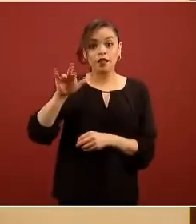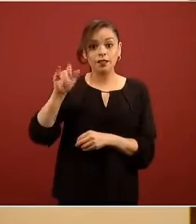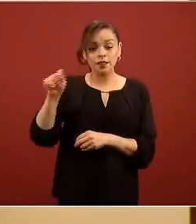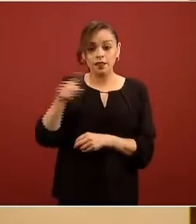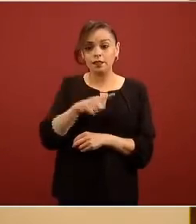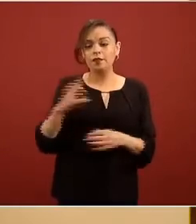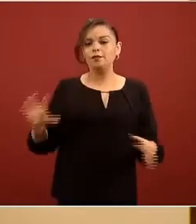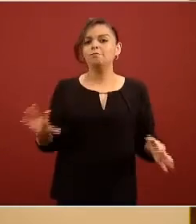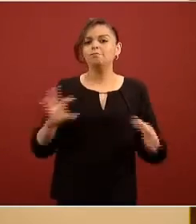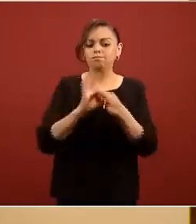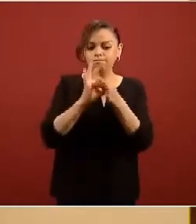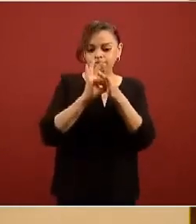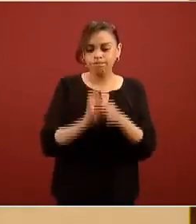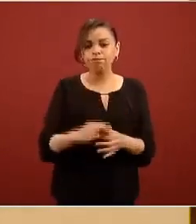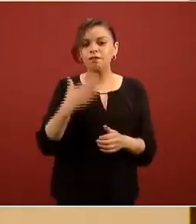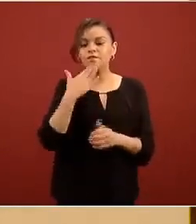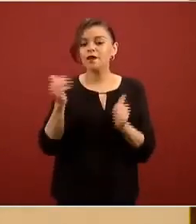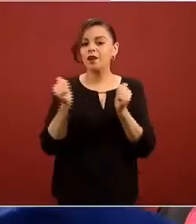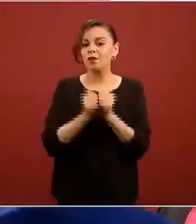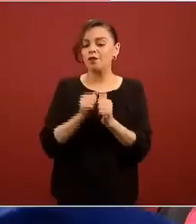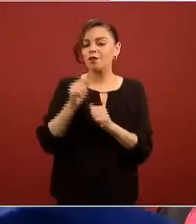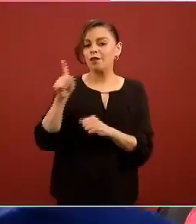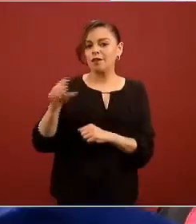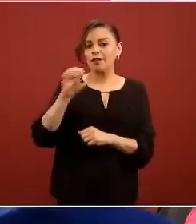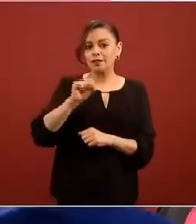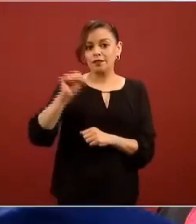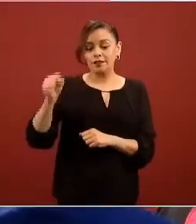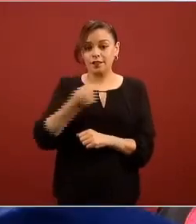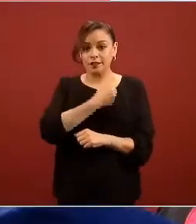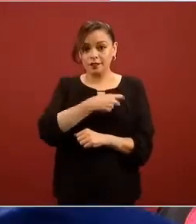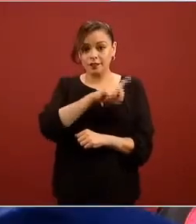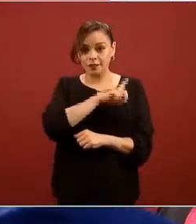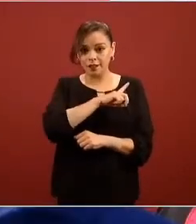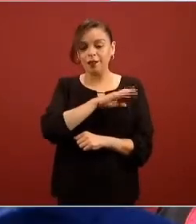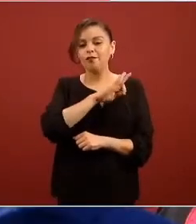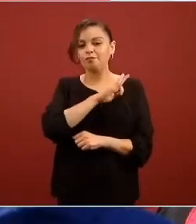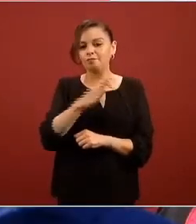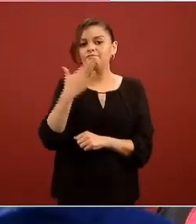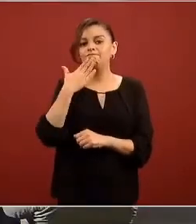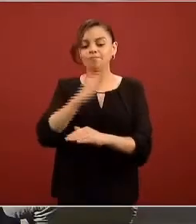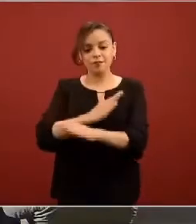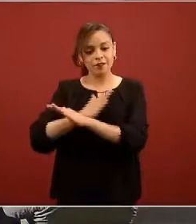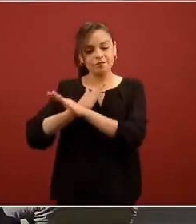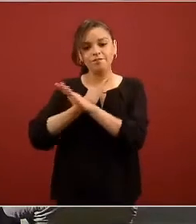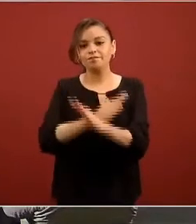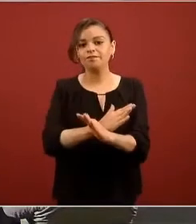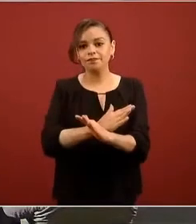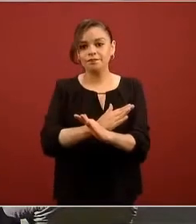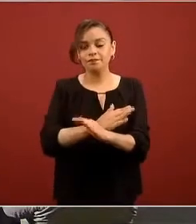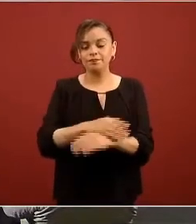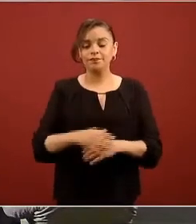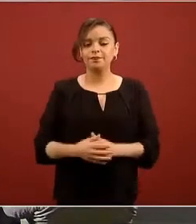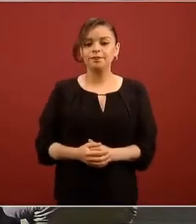Secretaría de Salud propició para poder hacer frente a este reto la que sigue por favor